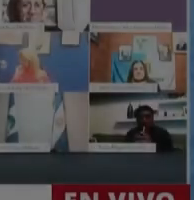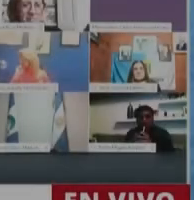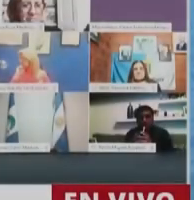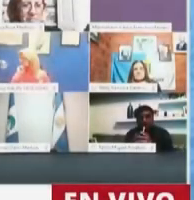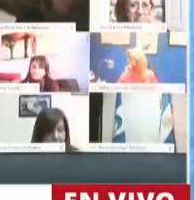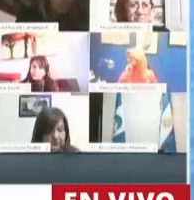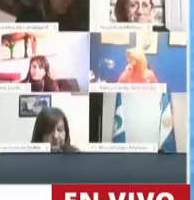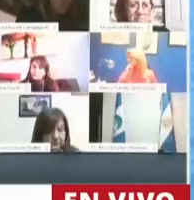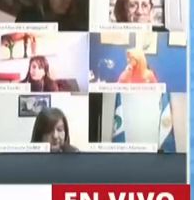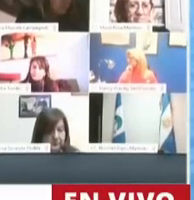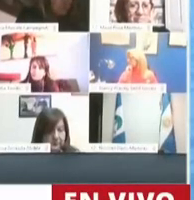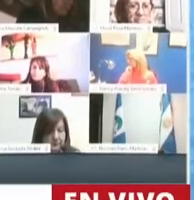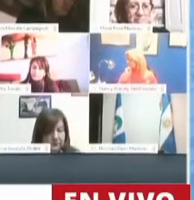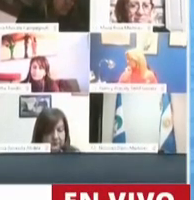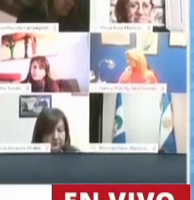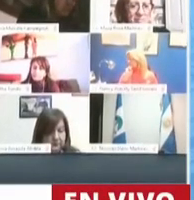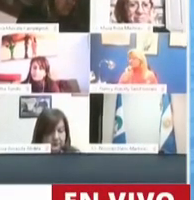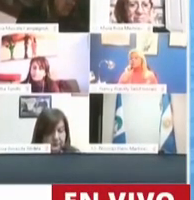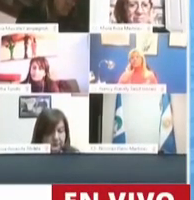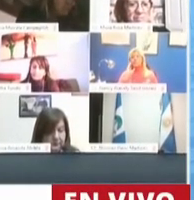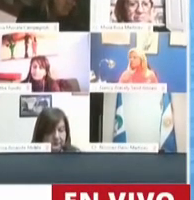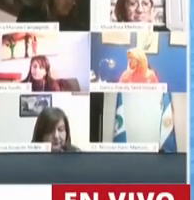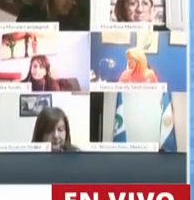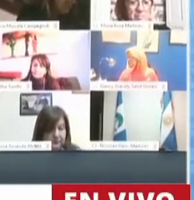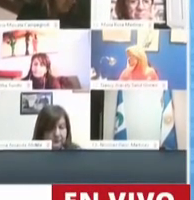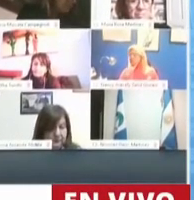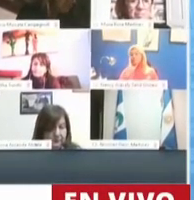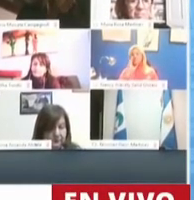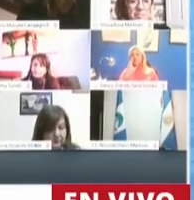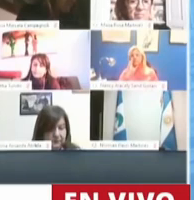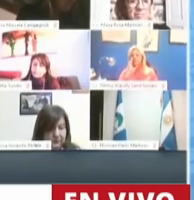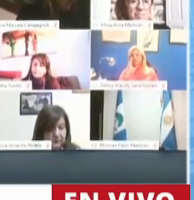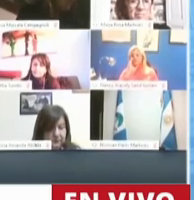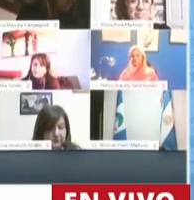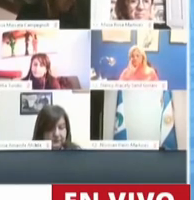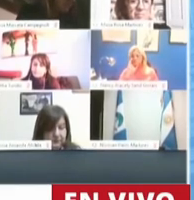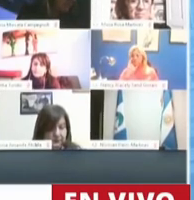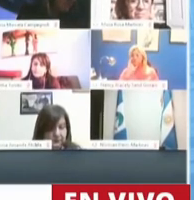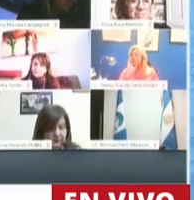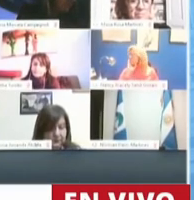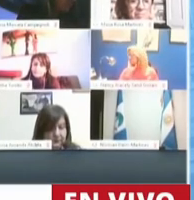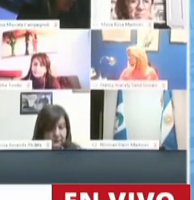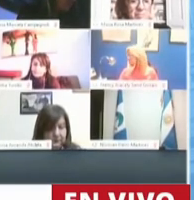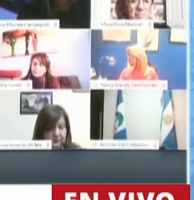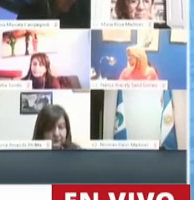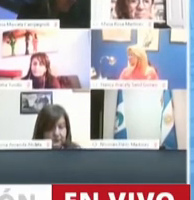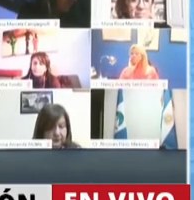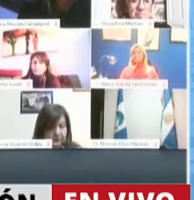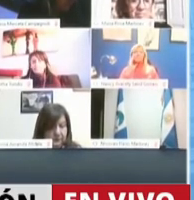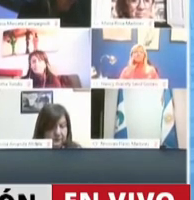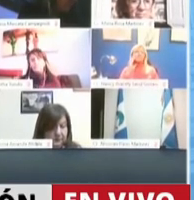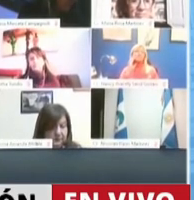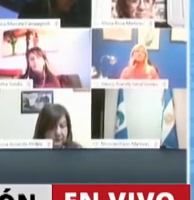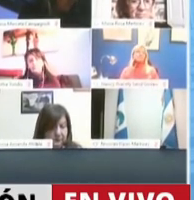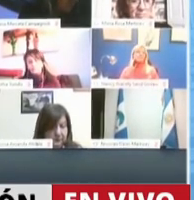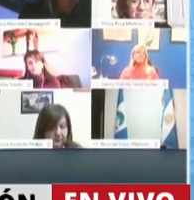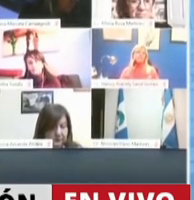En uso de la palabra, el señor Jefe de Gabinete de Ministros, Santiago Andrés Cafiero. Gracias, señor Presidente. Bueno,